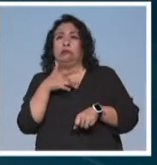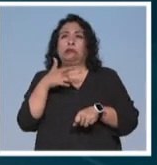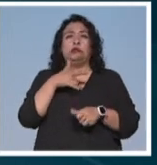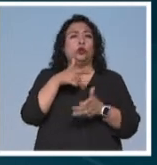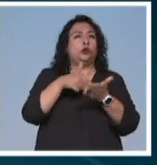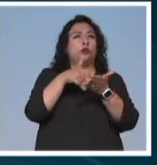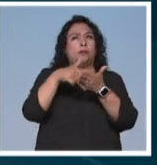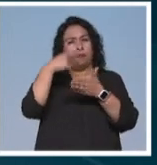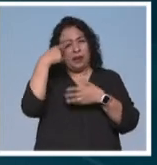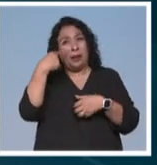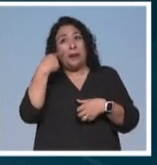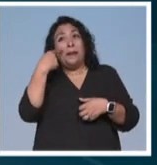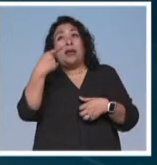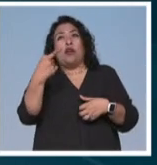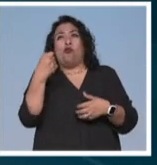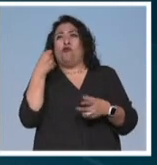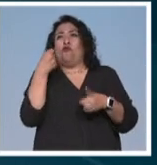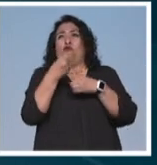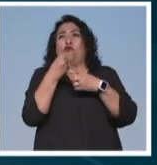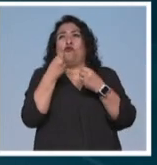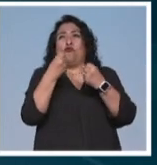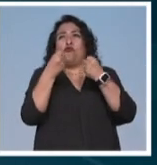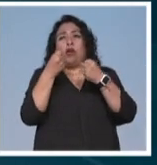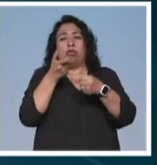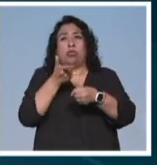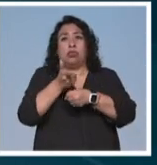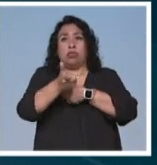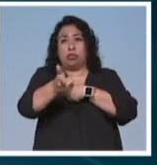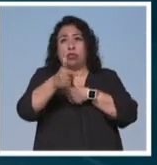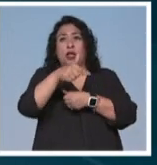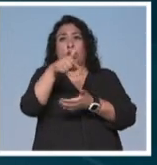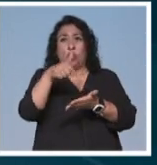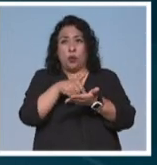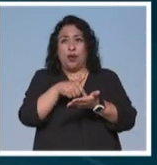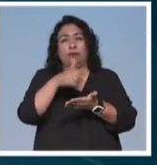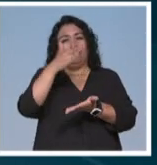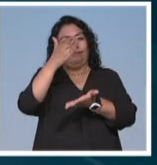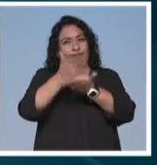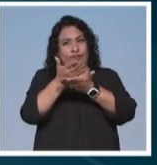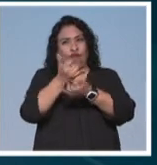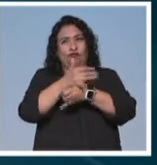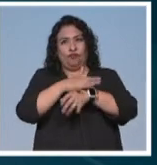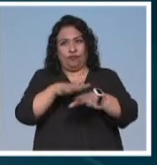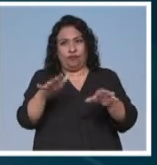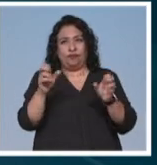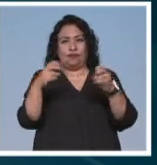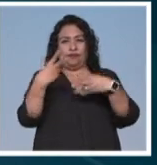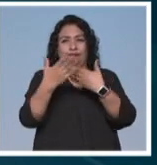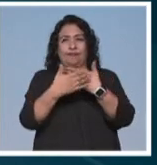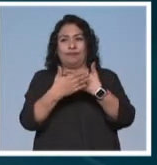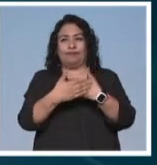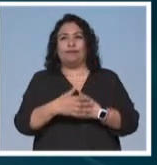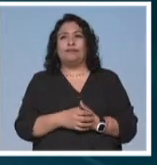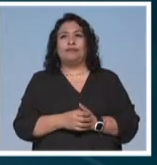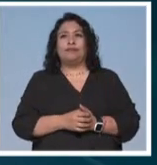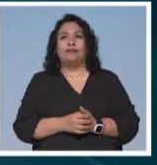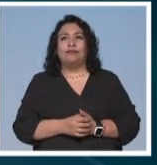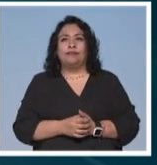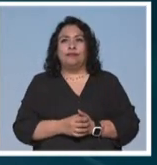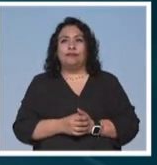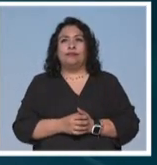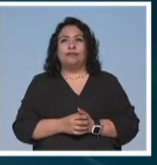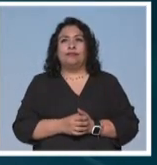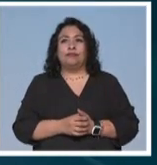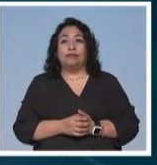escenarios para determinar el impacto de este hallazgo en la zona. Hasta aquí la información, nos vemos en la próxima. ¡Gracias!